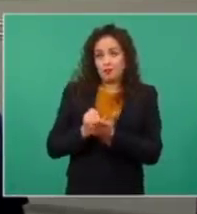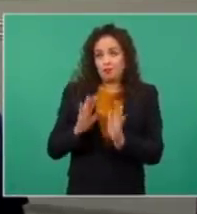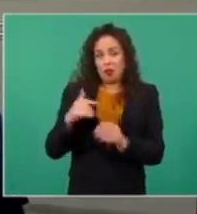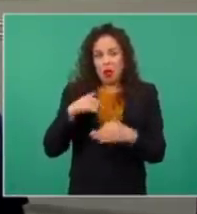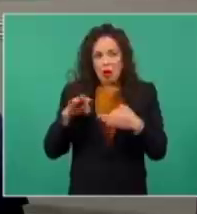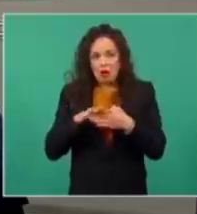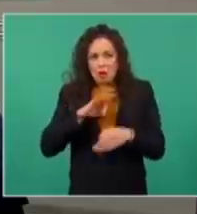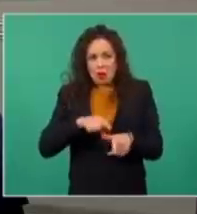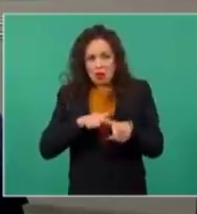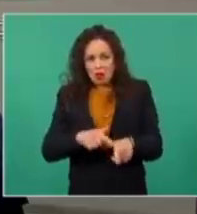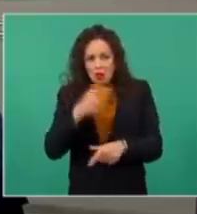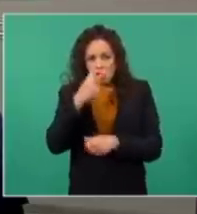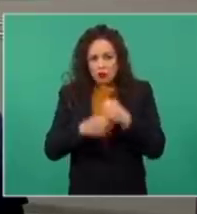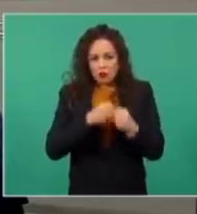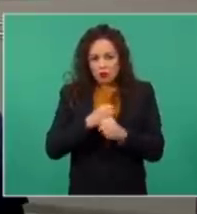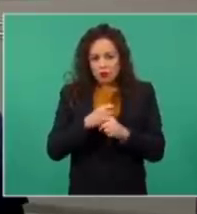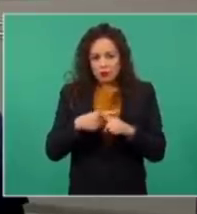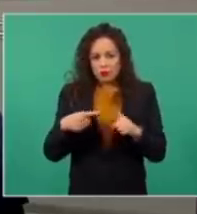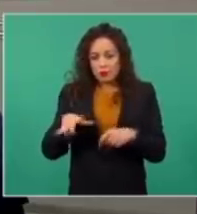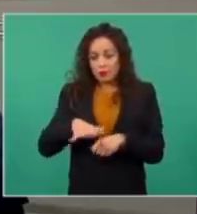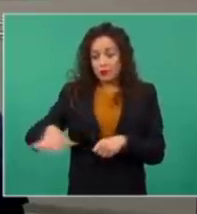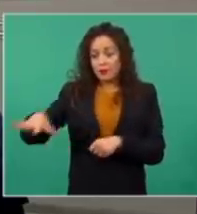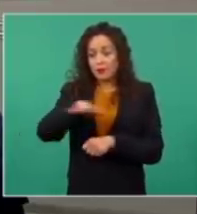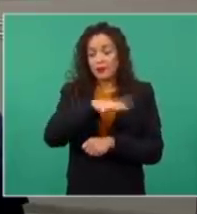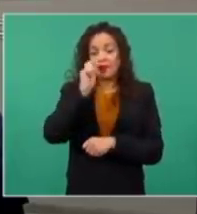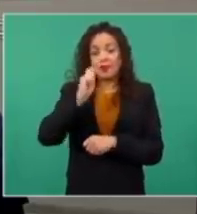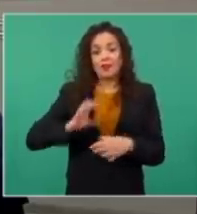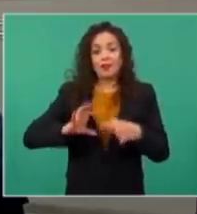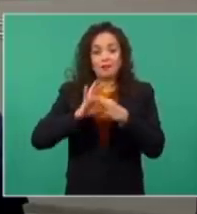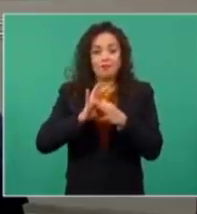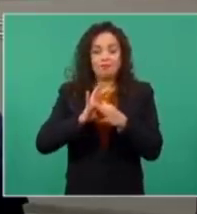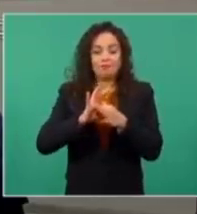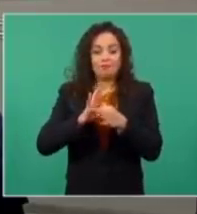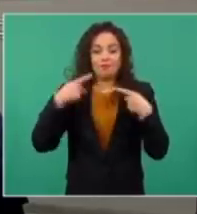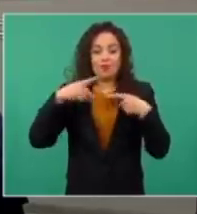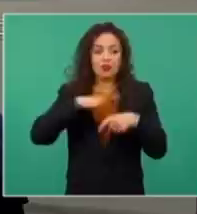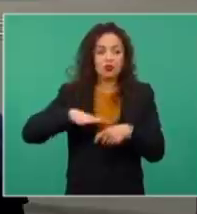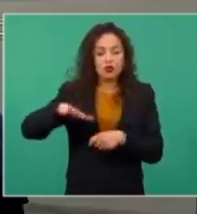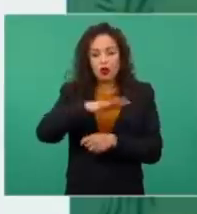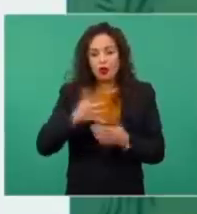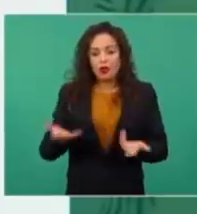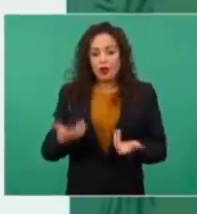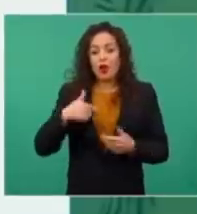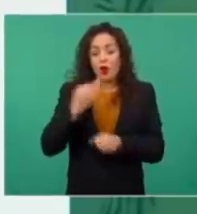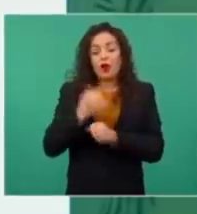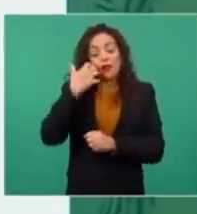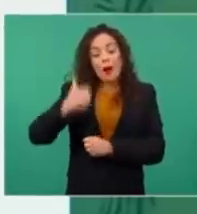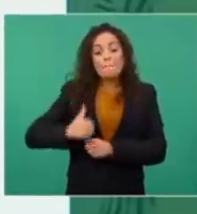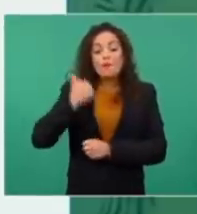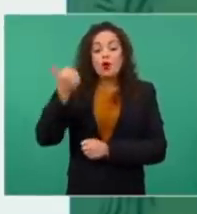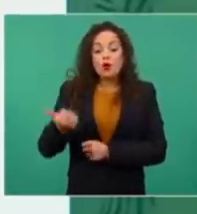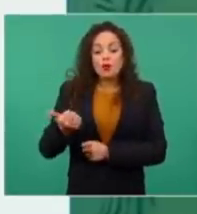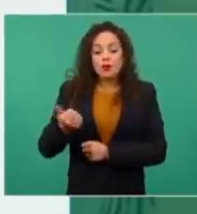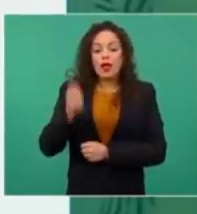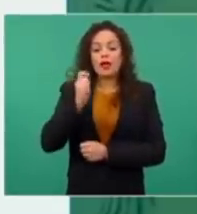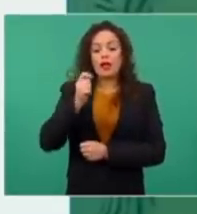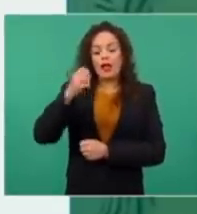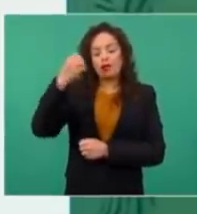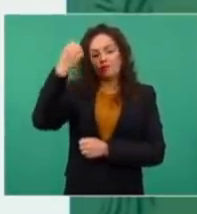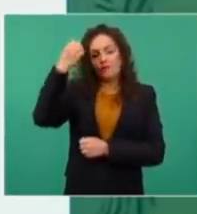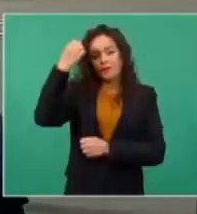más de vida pública. Y quiero aprovechar para transmitir algunas experiencias.